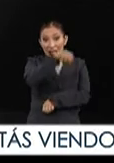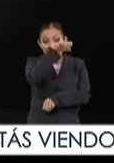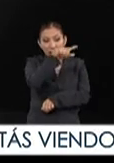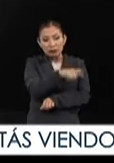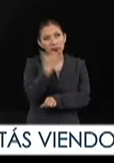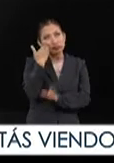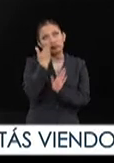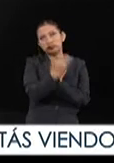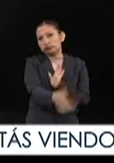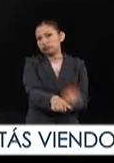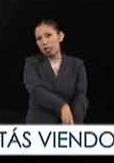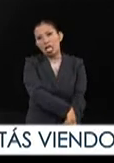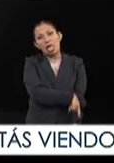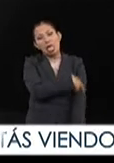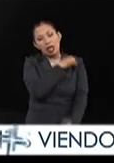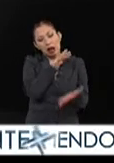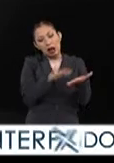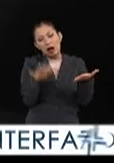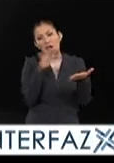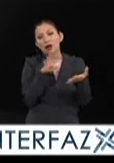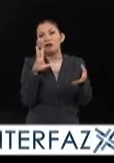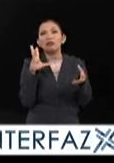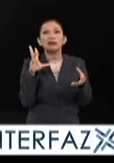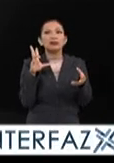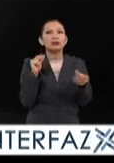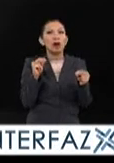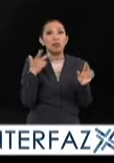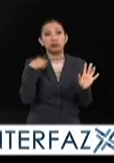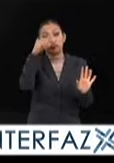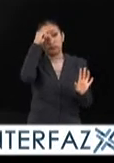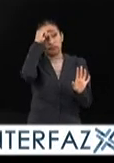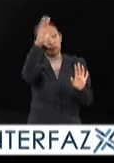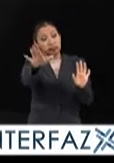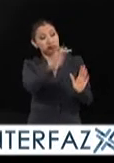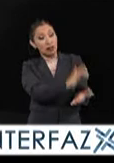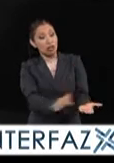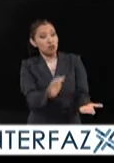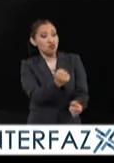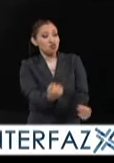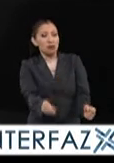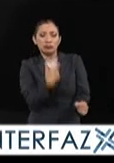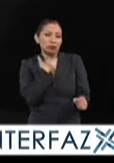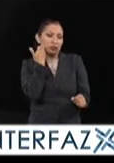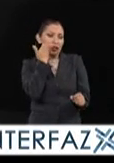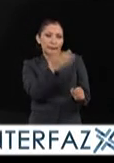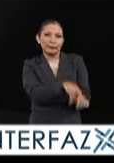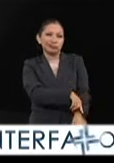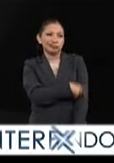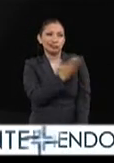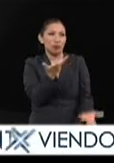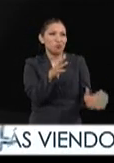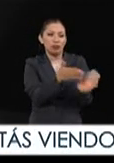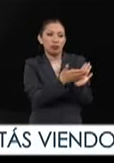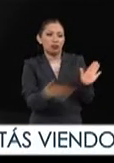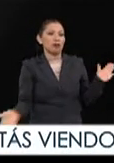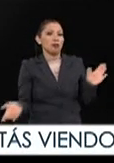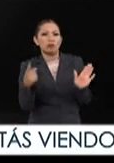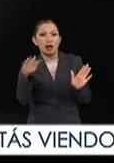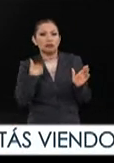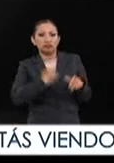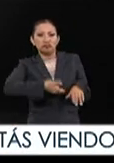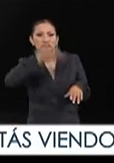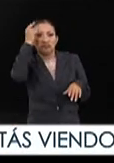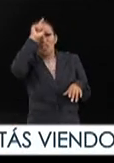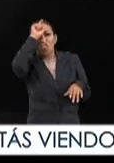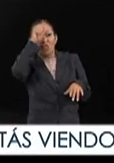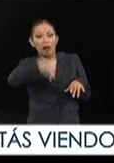bueno, tardé muchísimo en leerlo. es que haya sido un genio, tardé mucho en leerlo como habría tardado en leer a alguien que no tenía